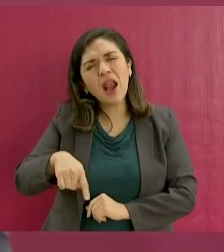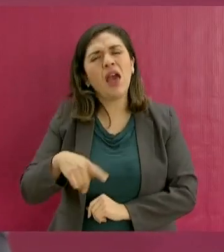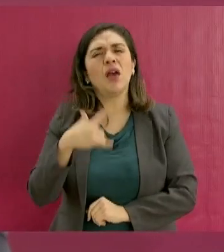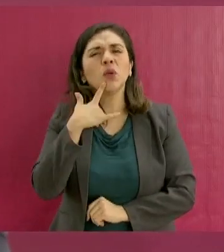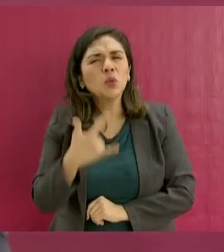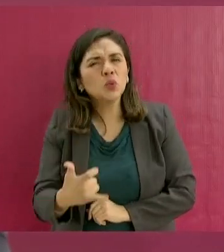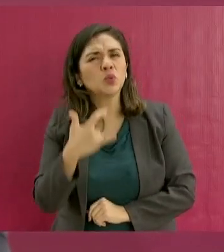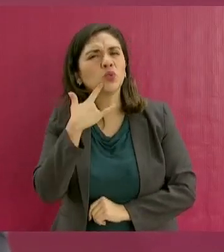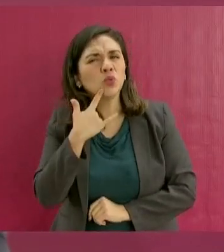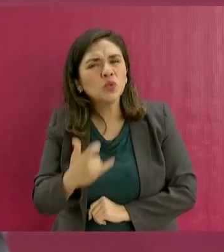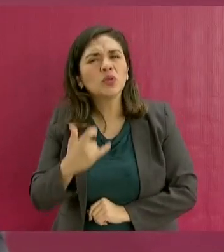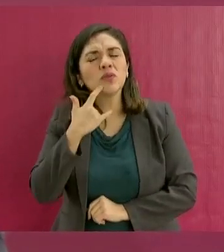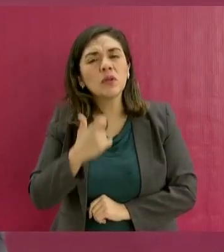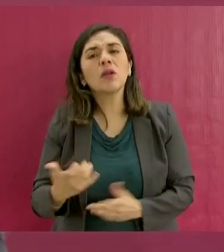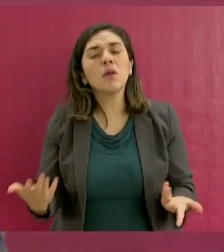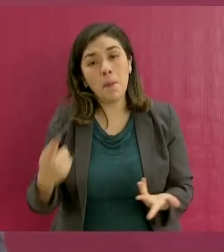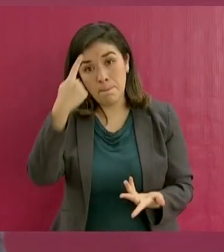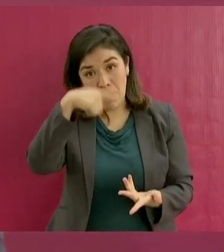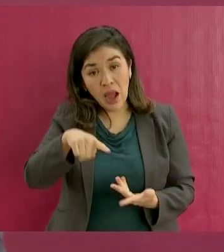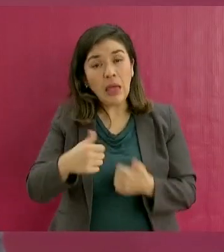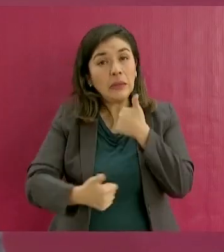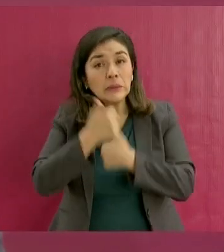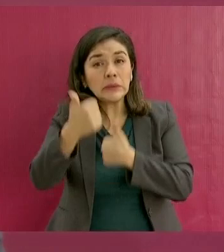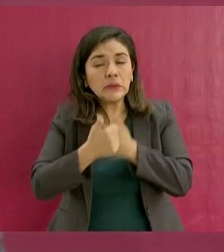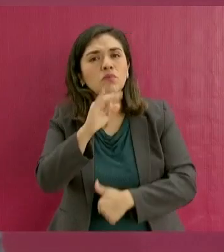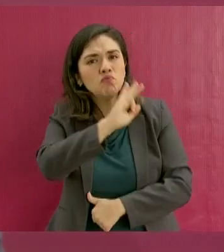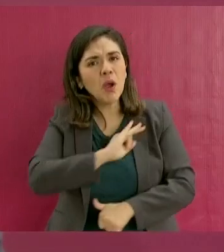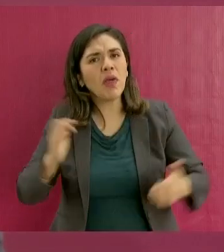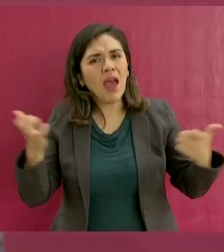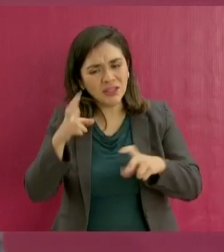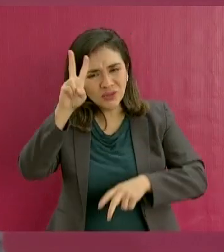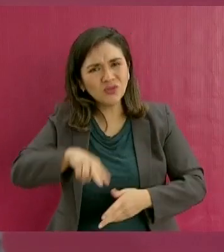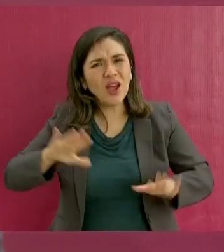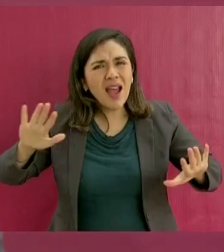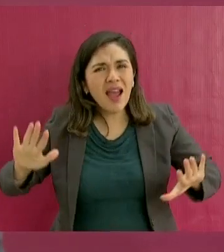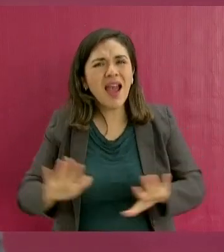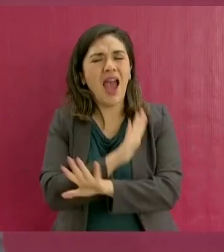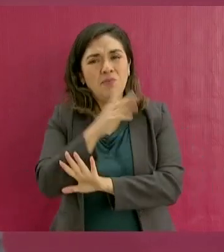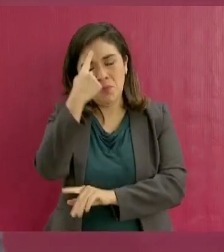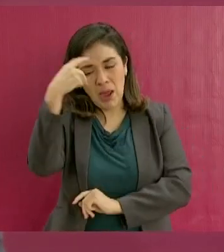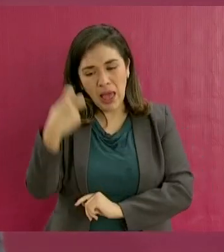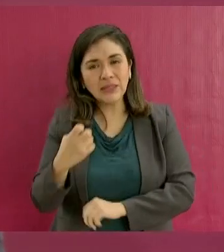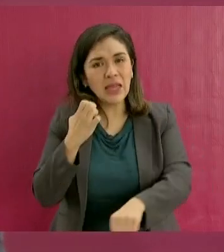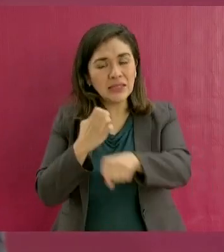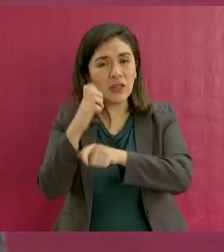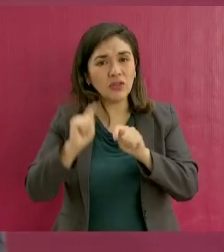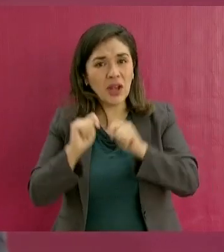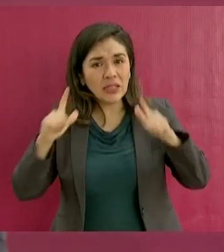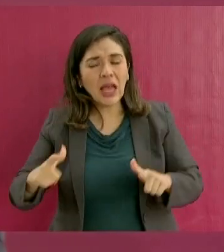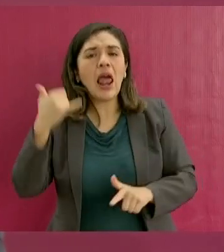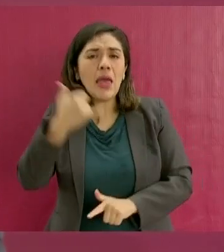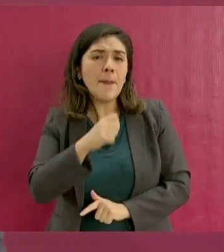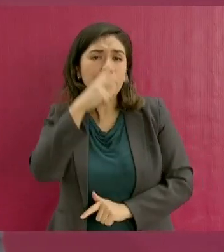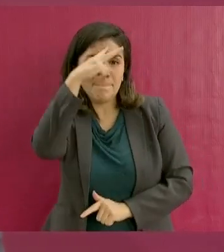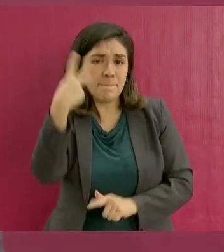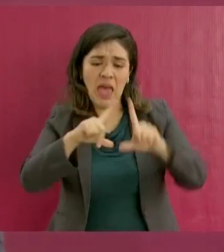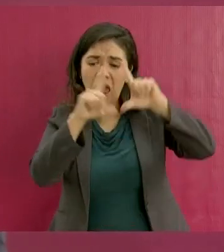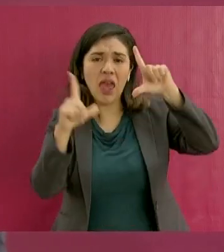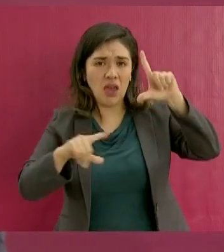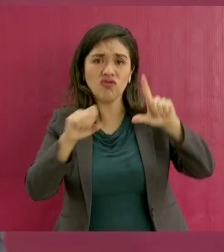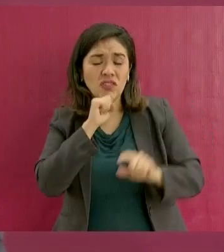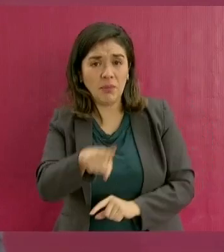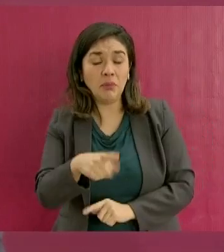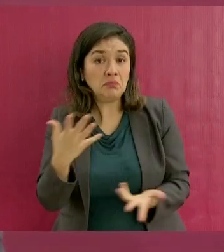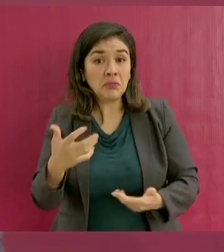para conseguir la transformación de Tlaxcala y la transformación de México. Y